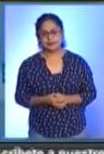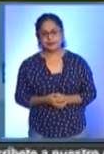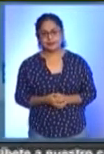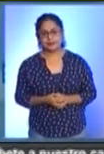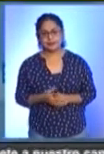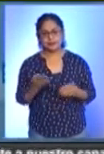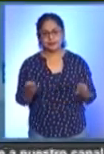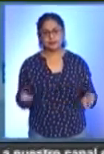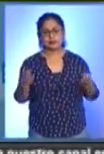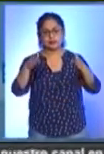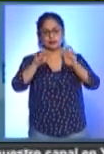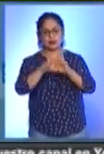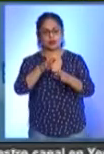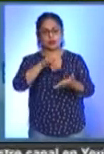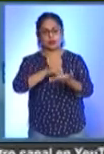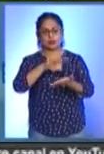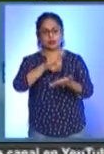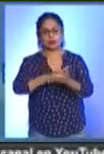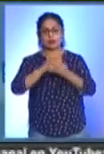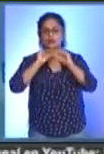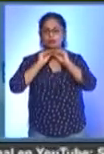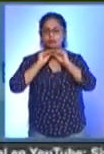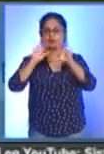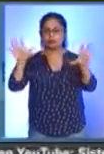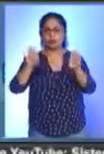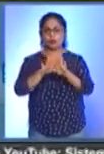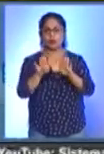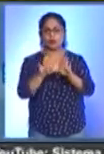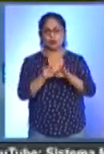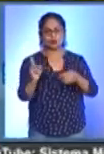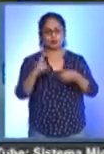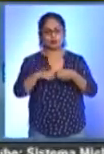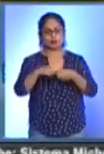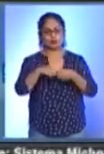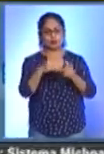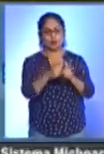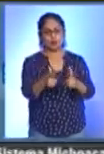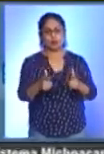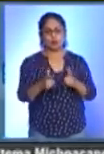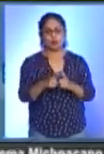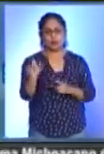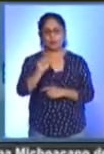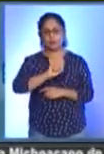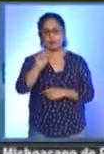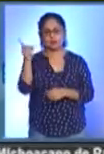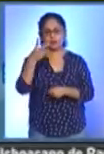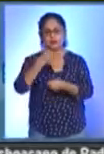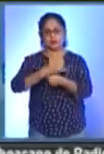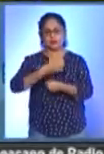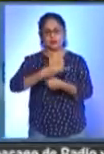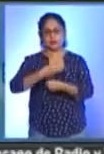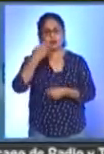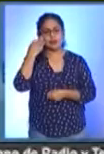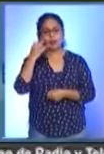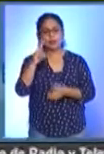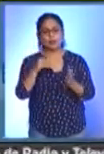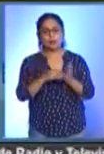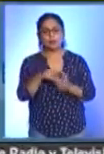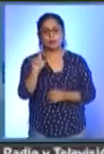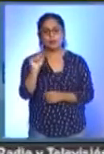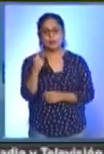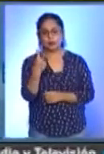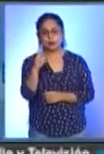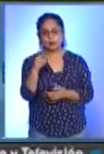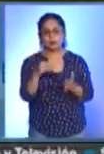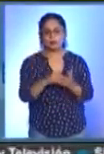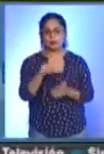Se cerró el registro y se dio a conocer la integración de los grupos de la tercera división de fútbol profesional en México para la temporada 2021-2022,